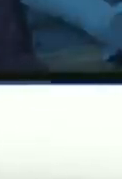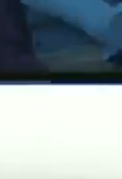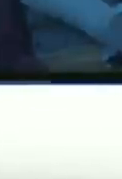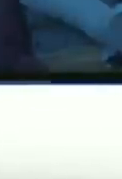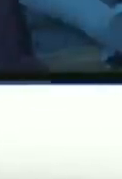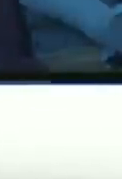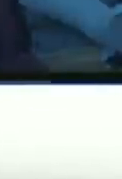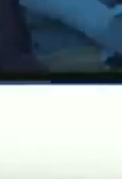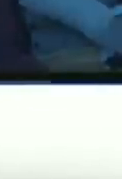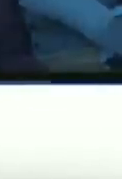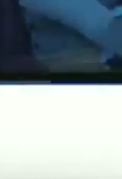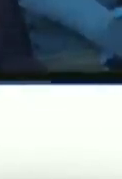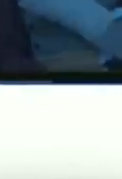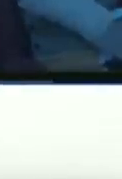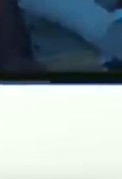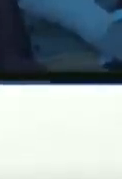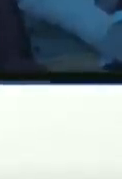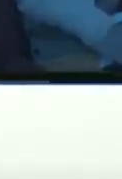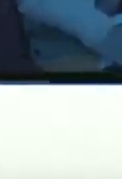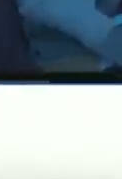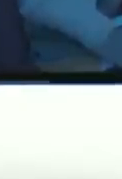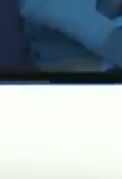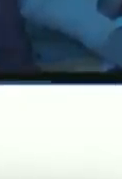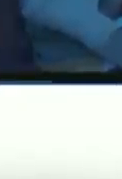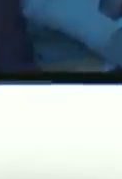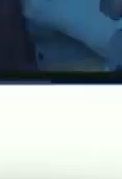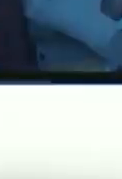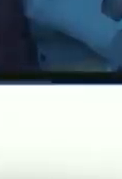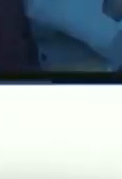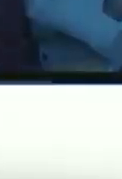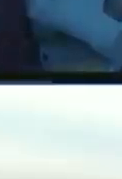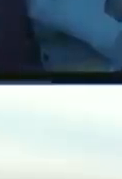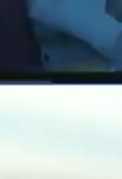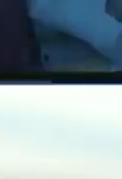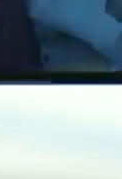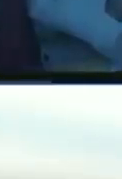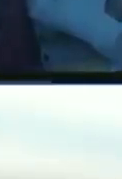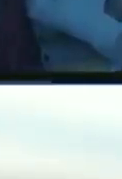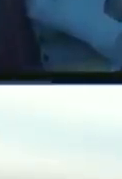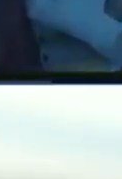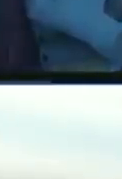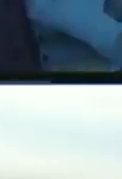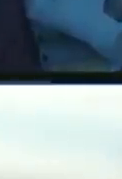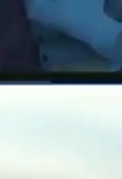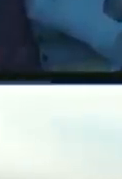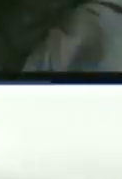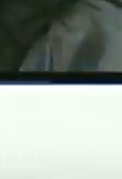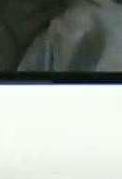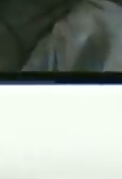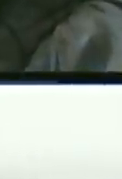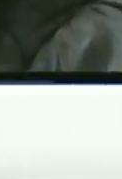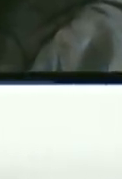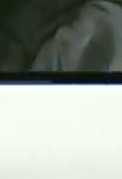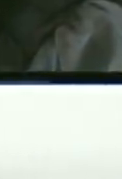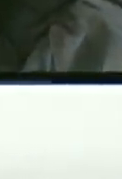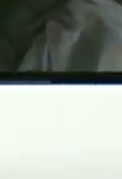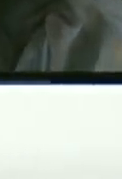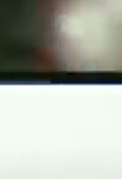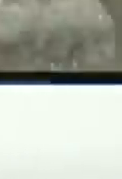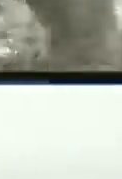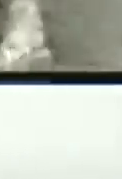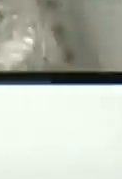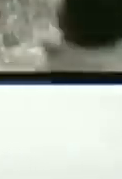me gustaría comentarles que la experiencia se hizo corta ¿no? creo que fue